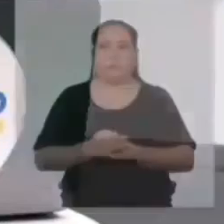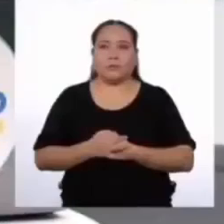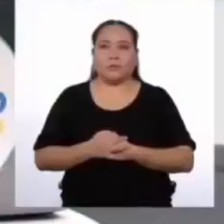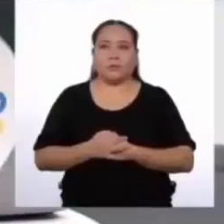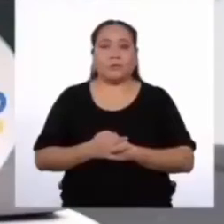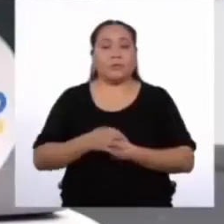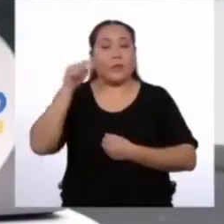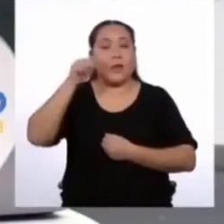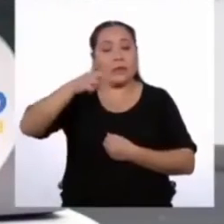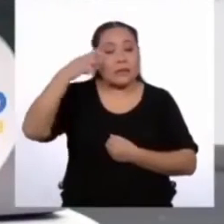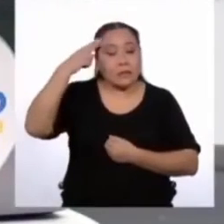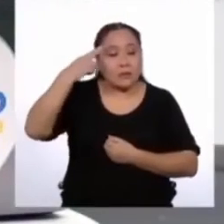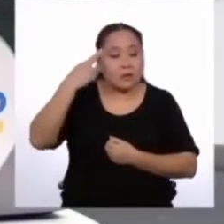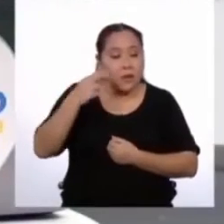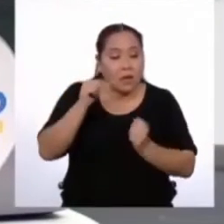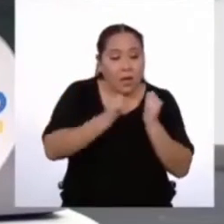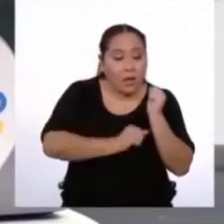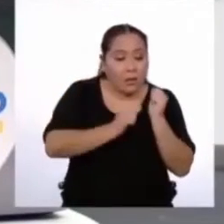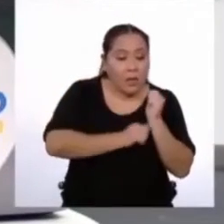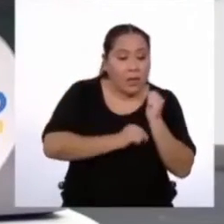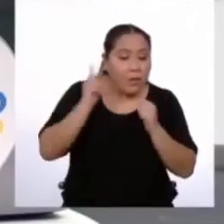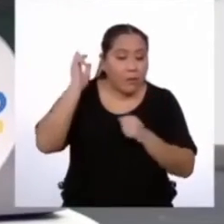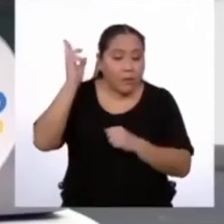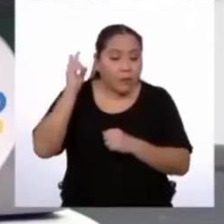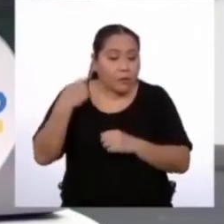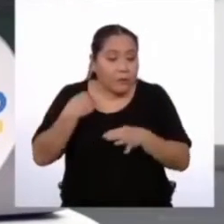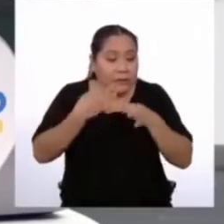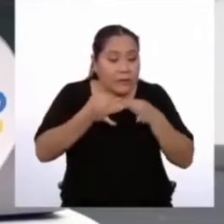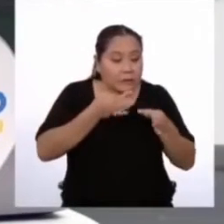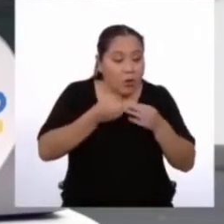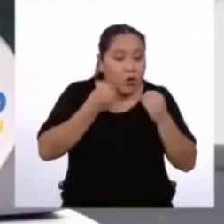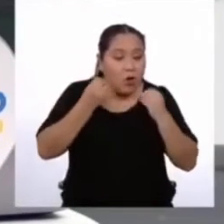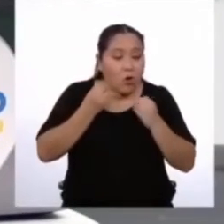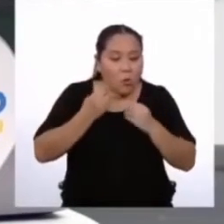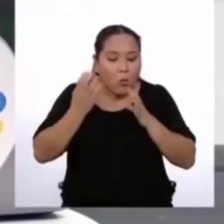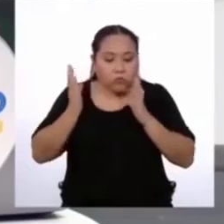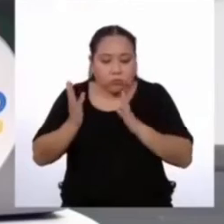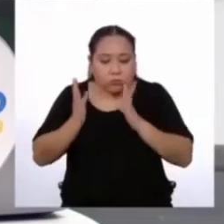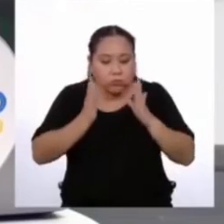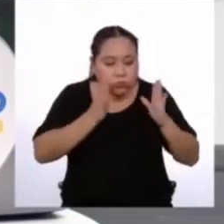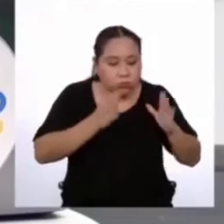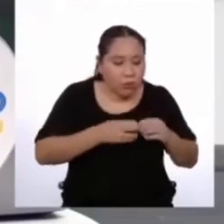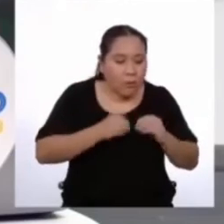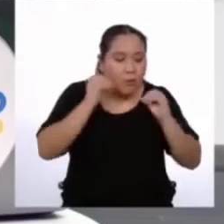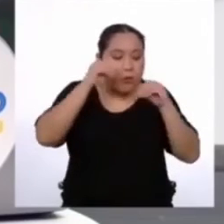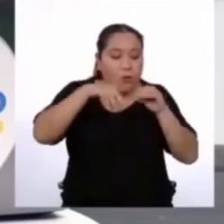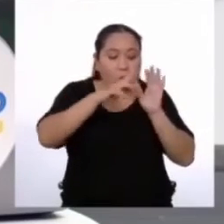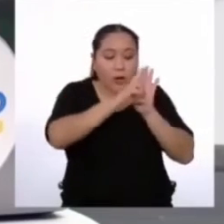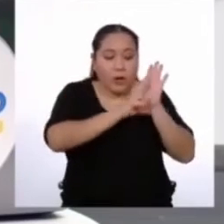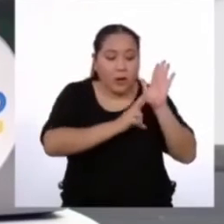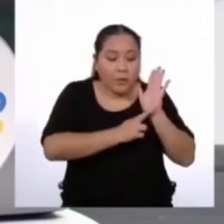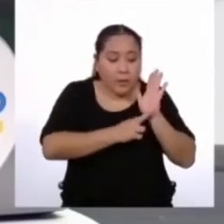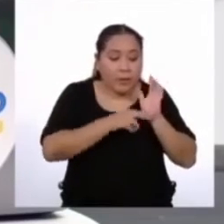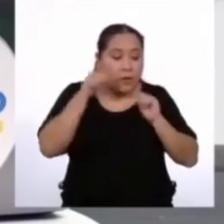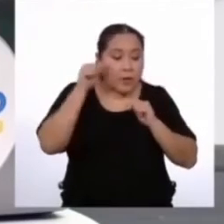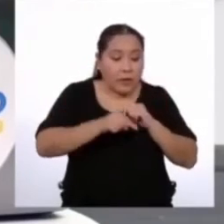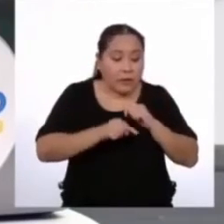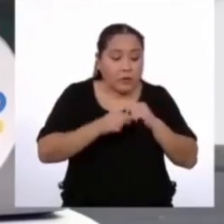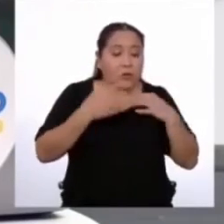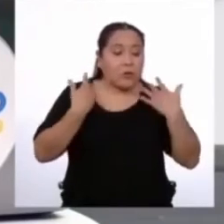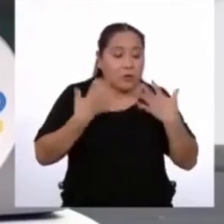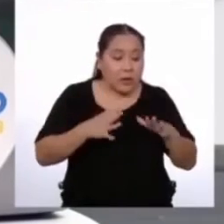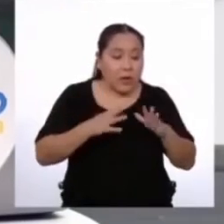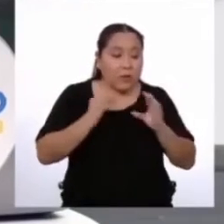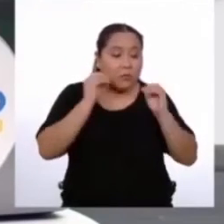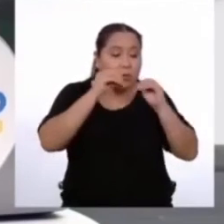Y por eso, hermanita, mi profesor me estaba explicando cómo planificarme para poder elaborar un reglamento. Así vamos a poder hacer